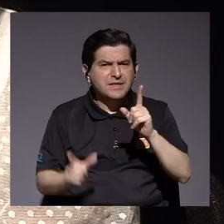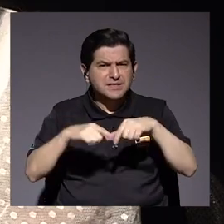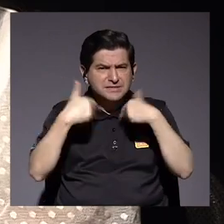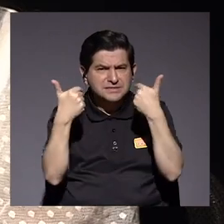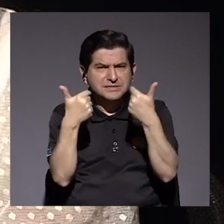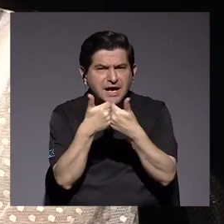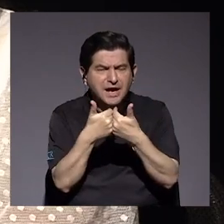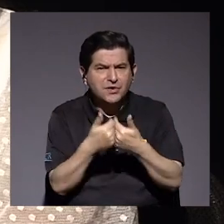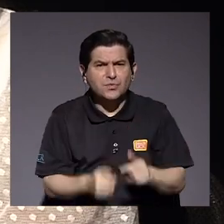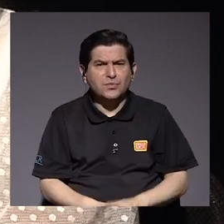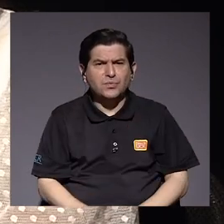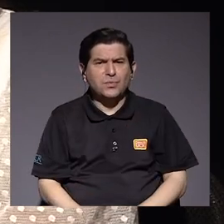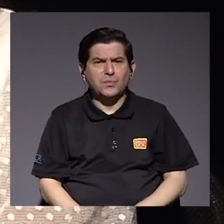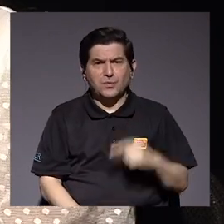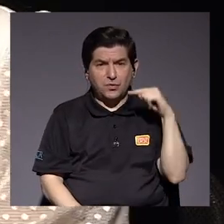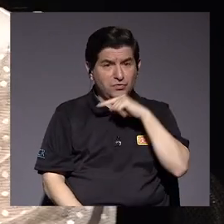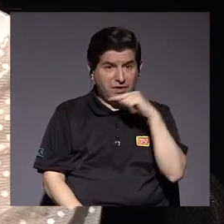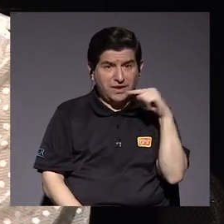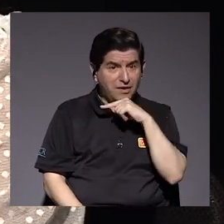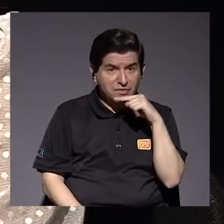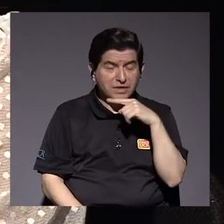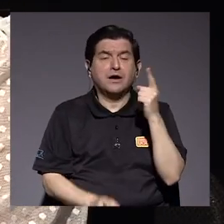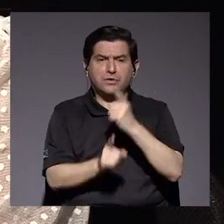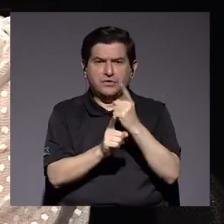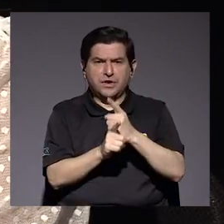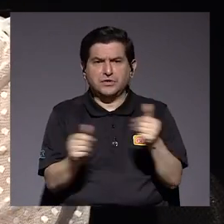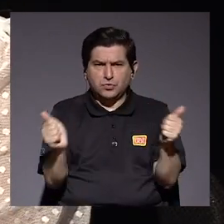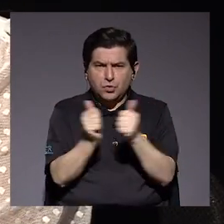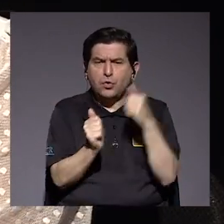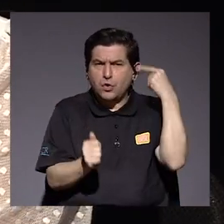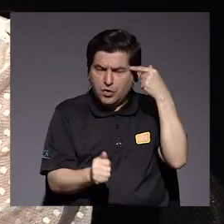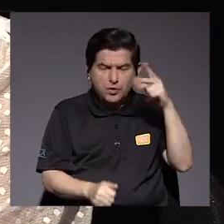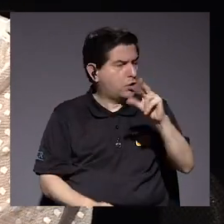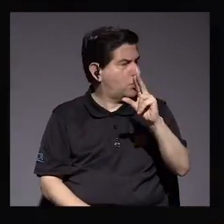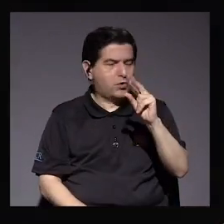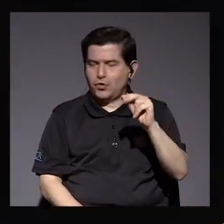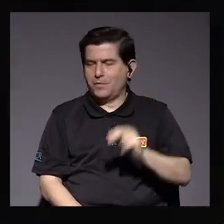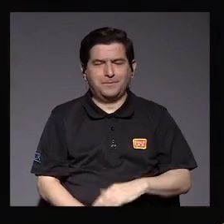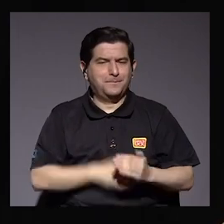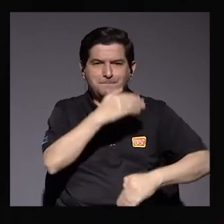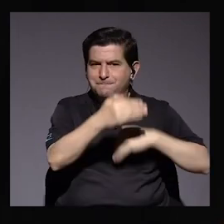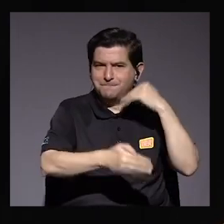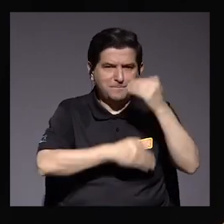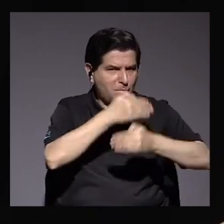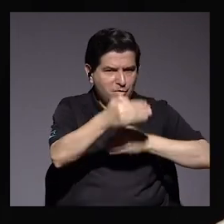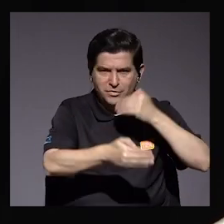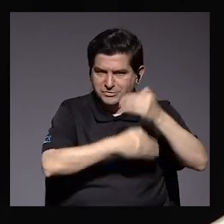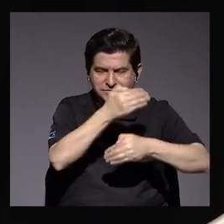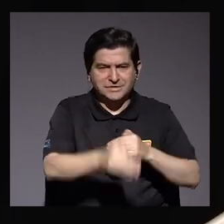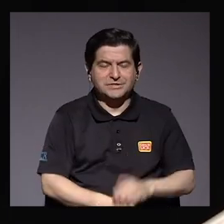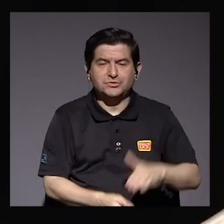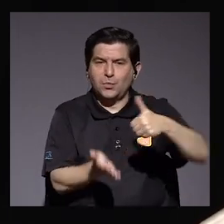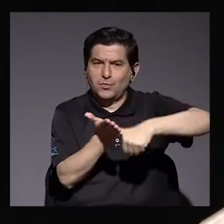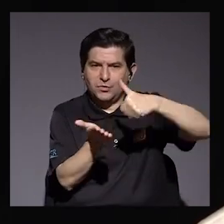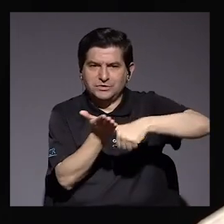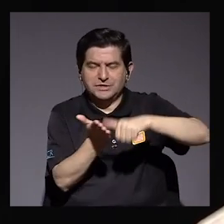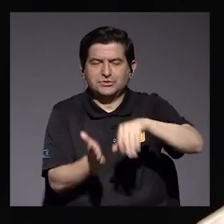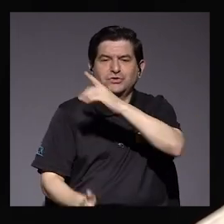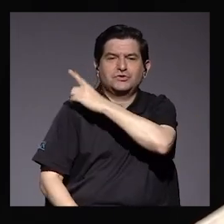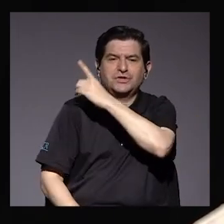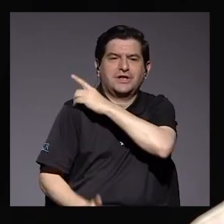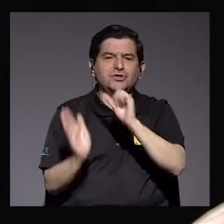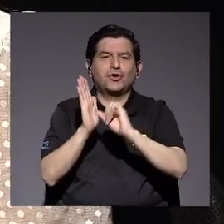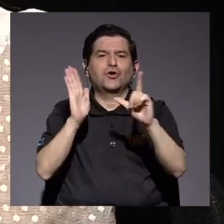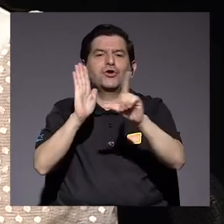de la Unidad Social Cristiana con el gobierno. No. En ese proceso, por ejemplo, de elección en el directorio